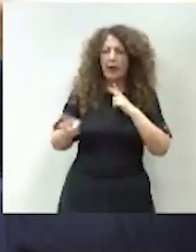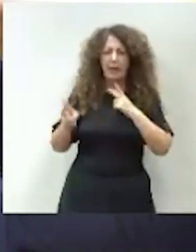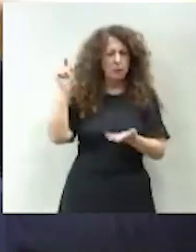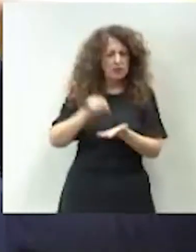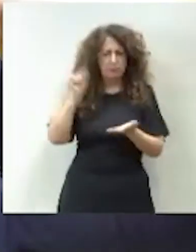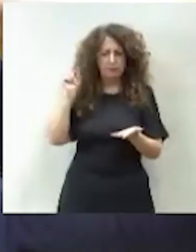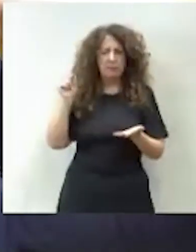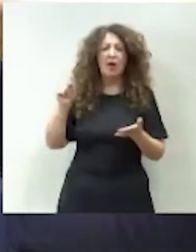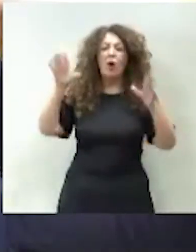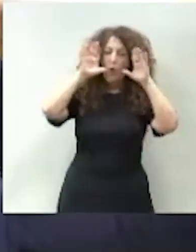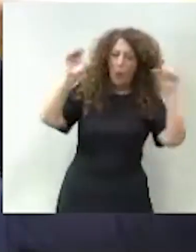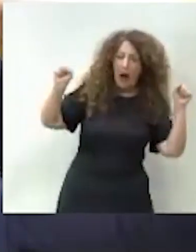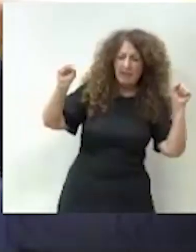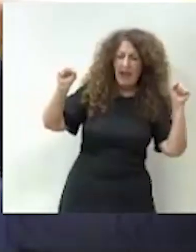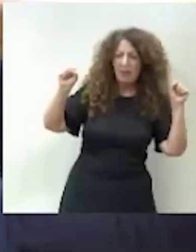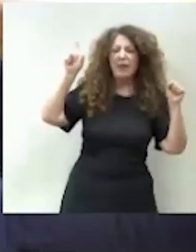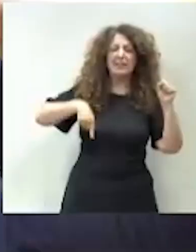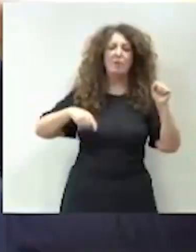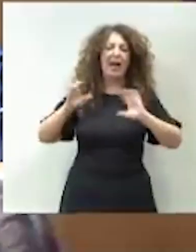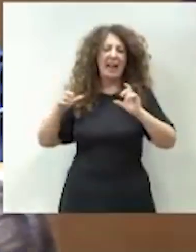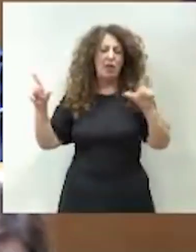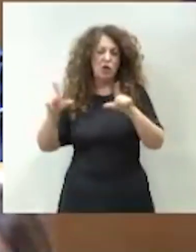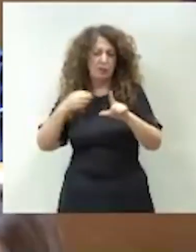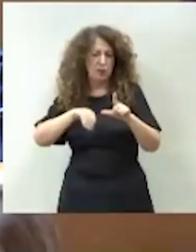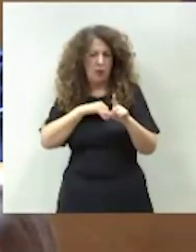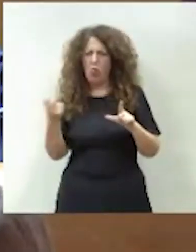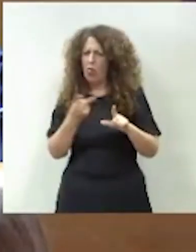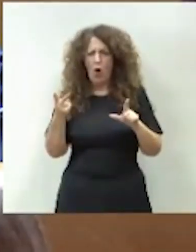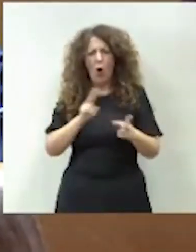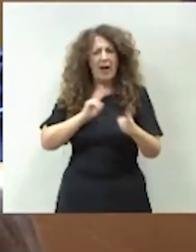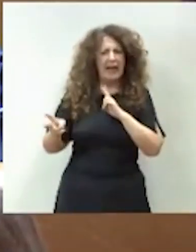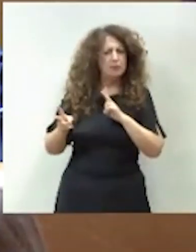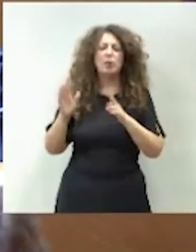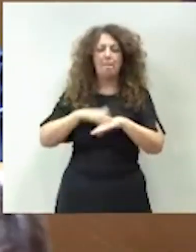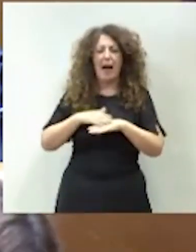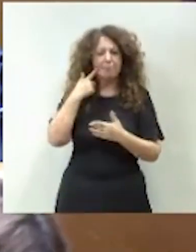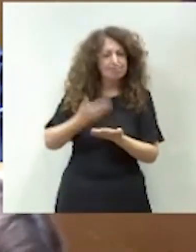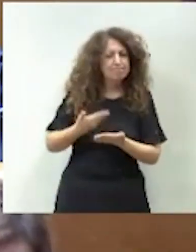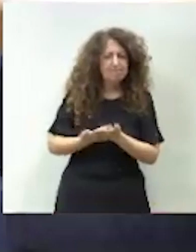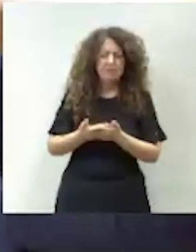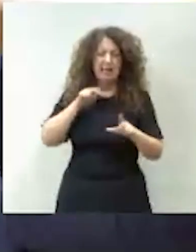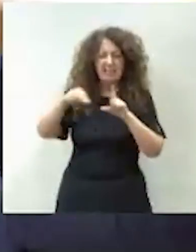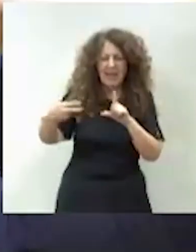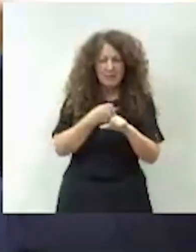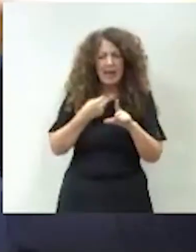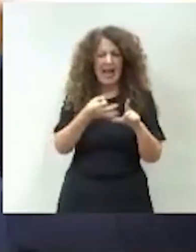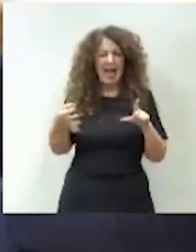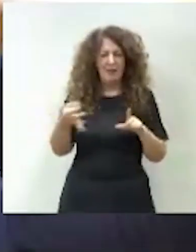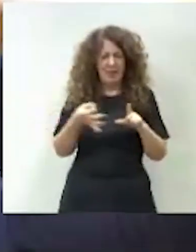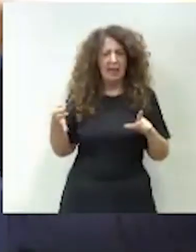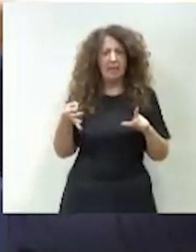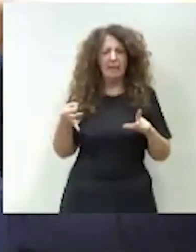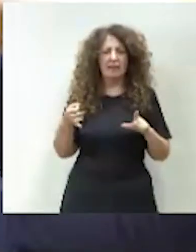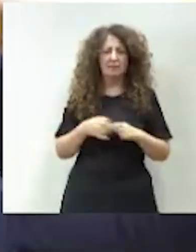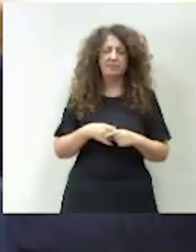por parte también de la Guardia Civil y en este caso de RTVE por garantizar la eficacia, la transparencia en estos procesos que es donde tiene que